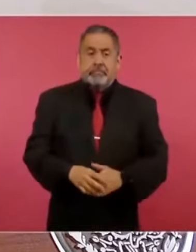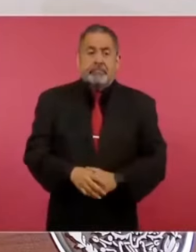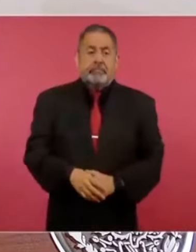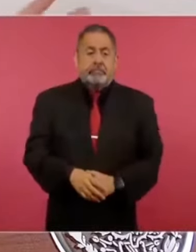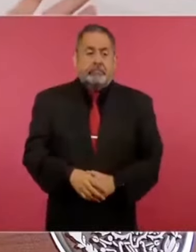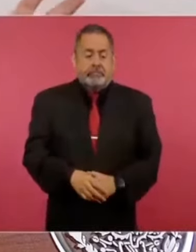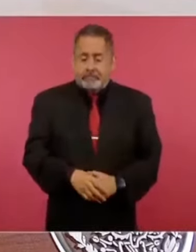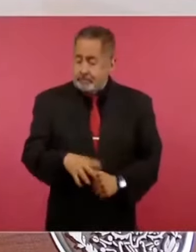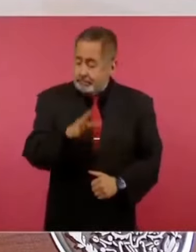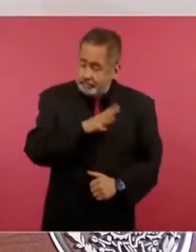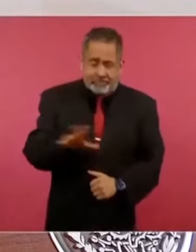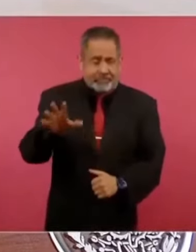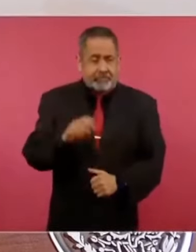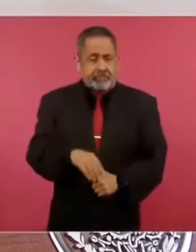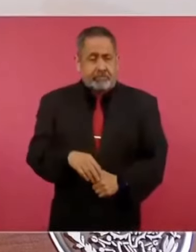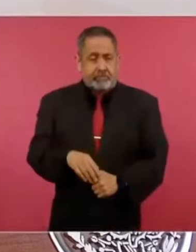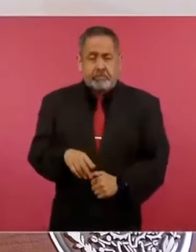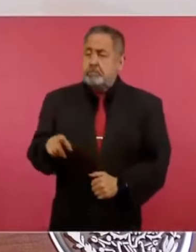Increíble.